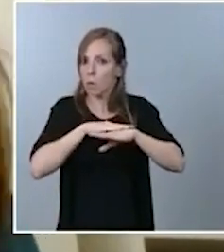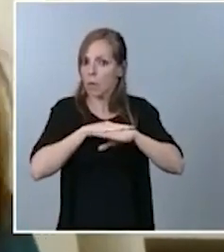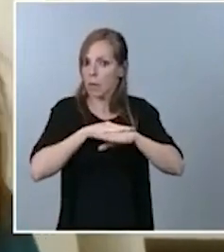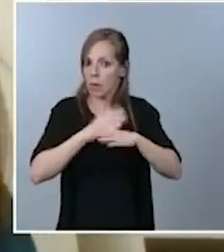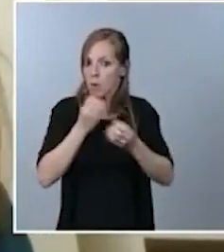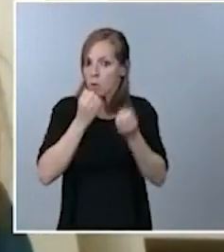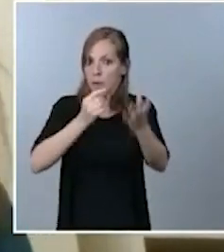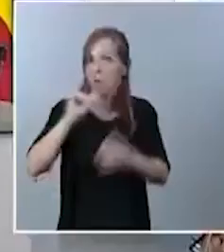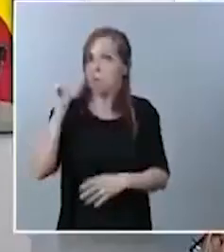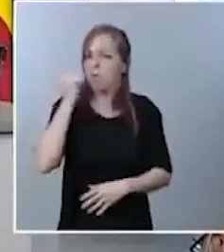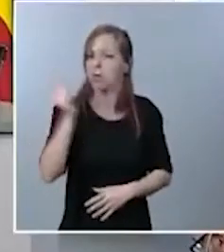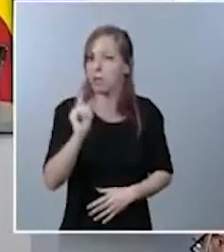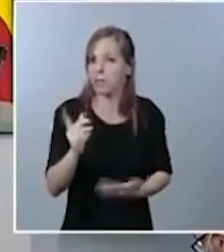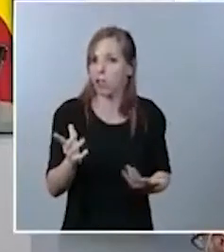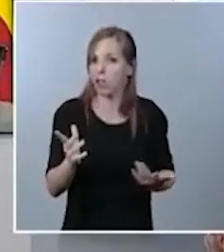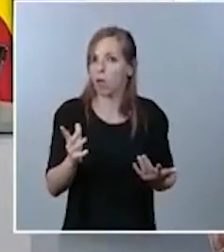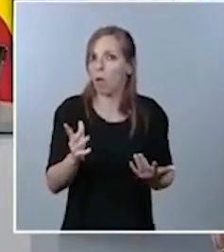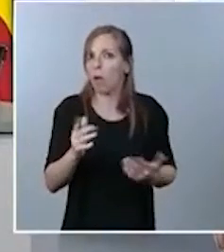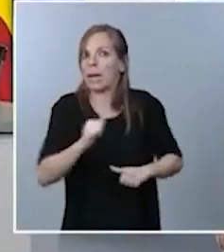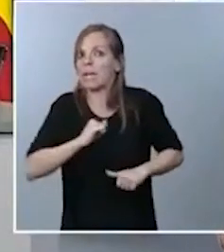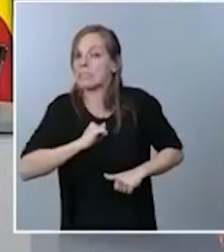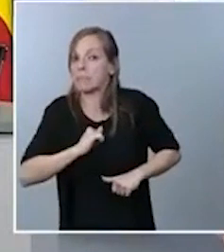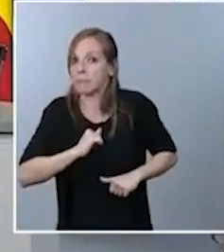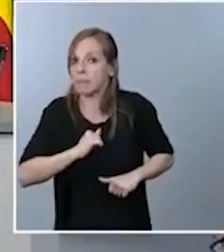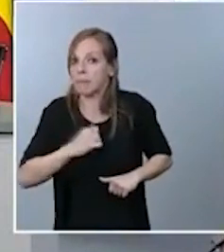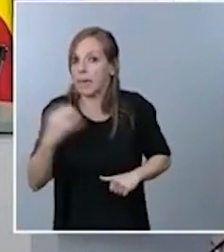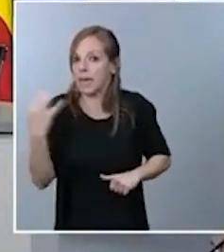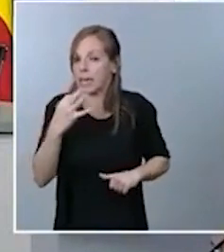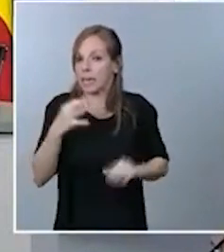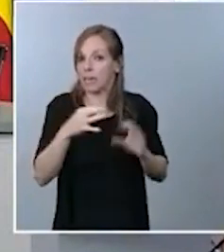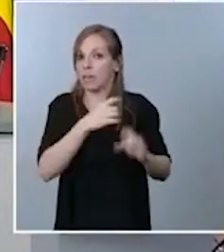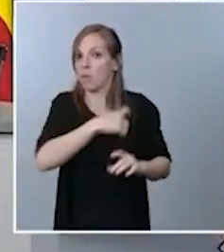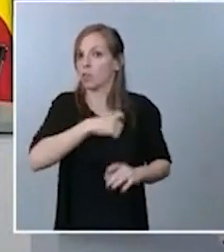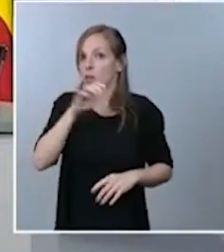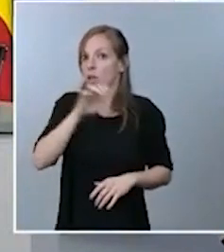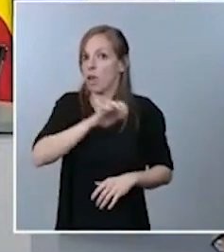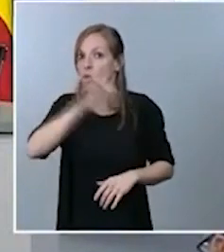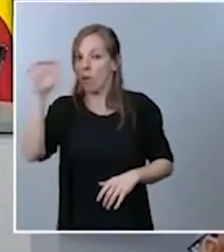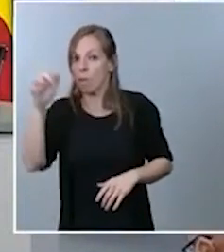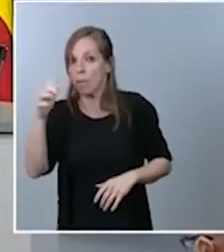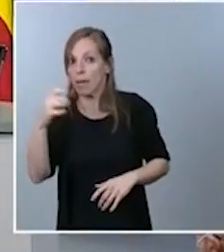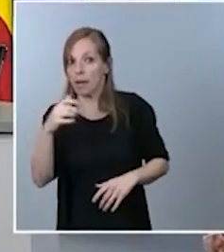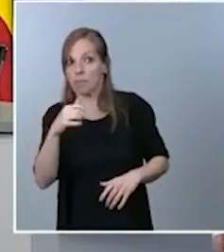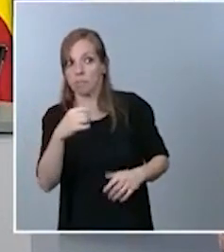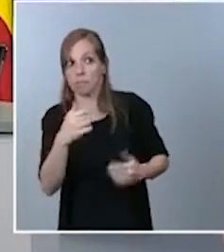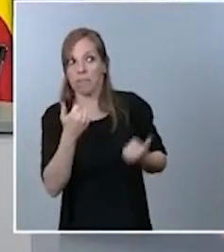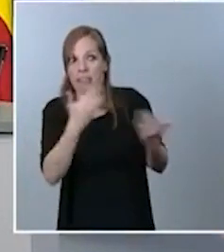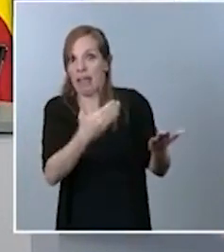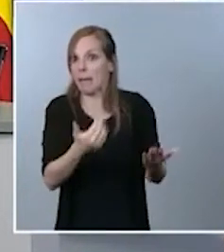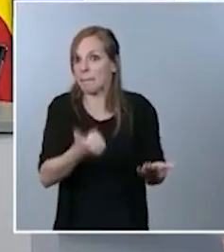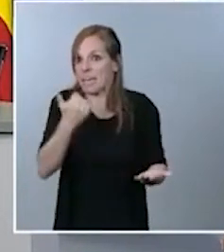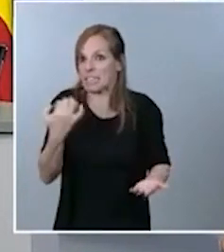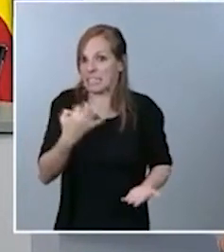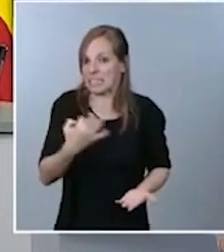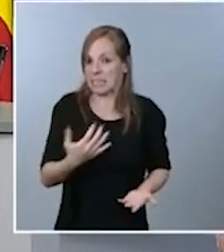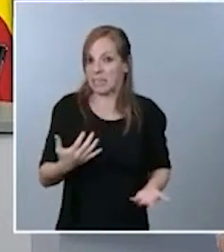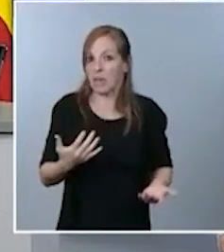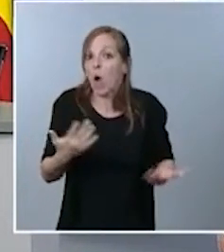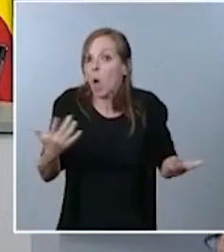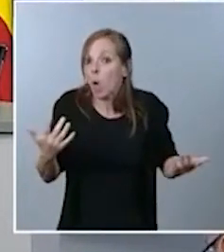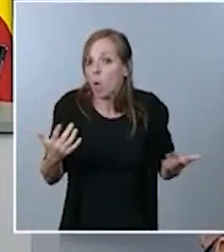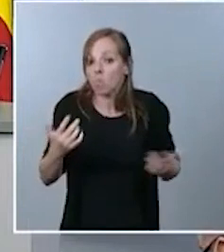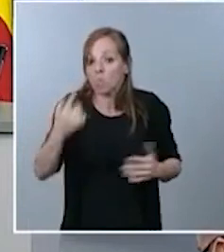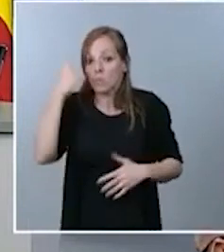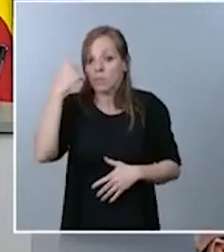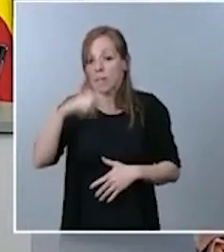está esperando más de parte de la Comisión Europea para proceder. Y, si no, me gustaría saber cuál es el plazo razonable